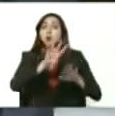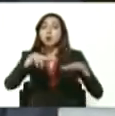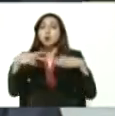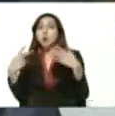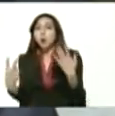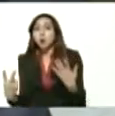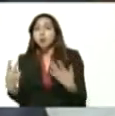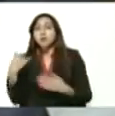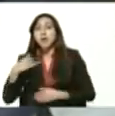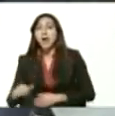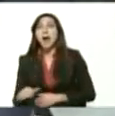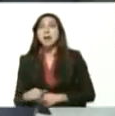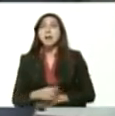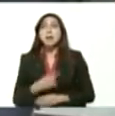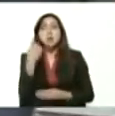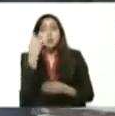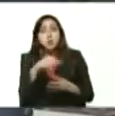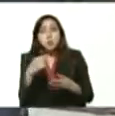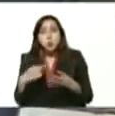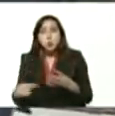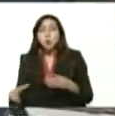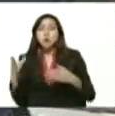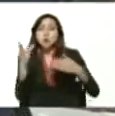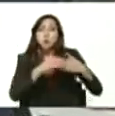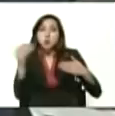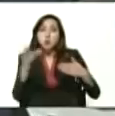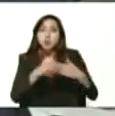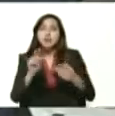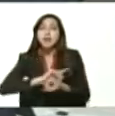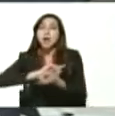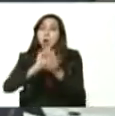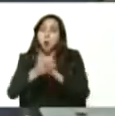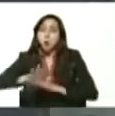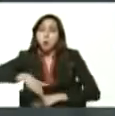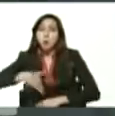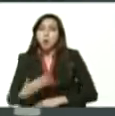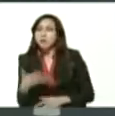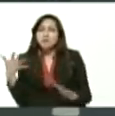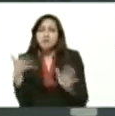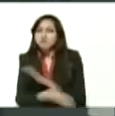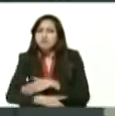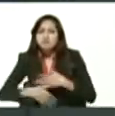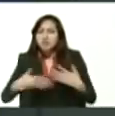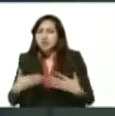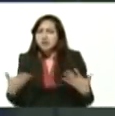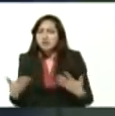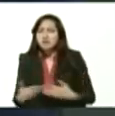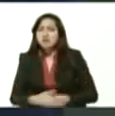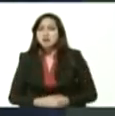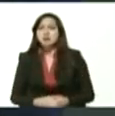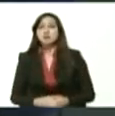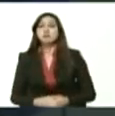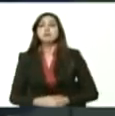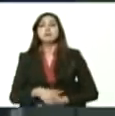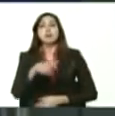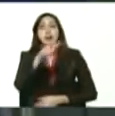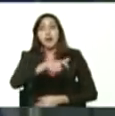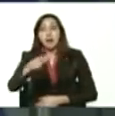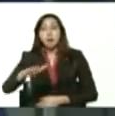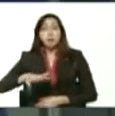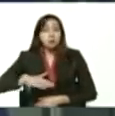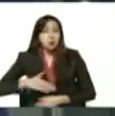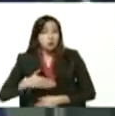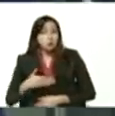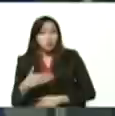productos de divisas convertibles. ¿Qué significa eso, presidente? Que la gente ya puede